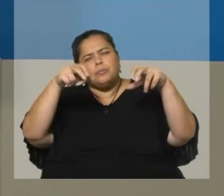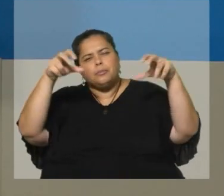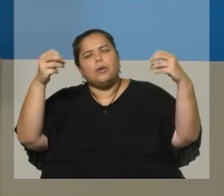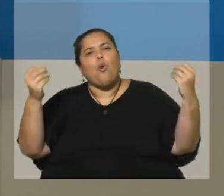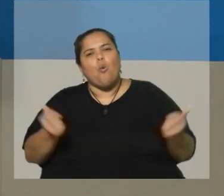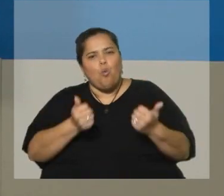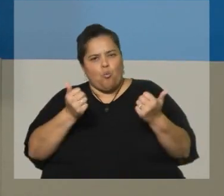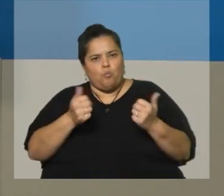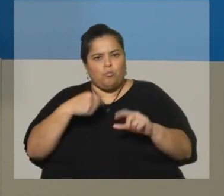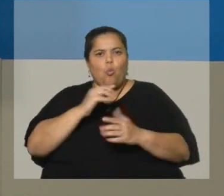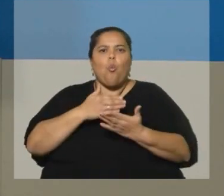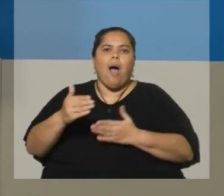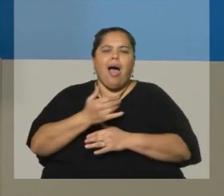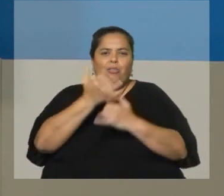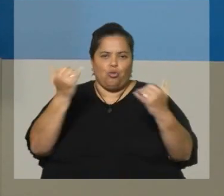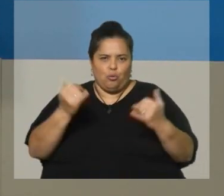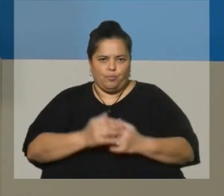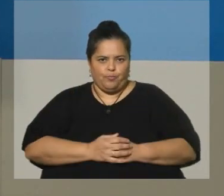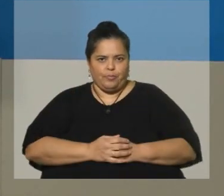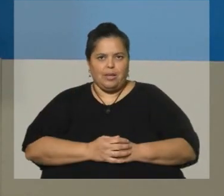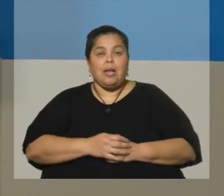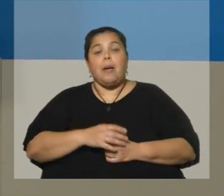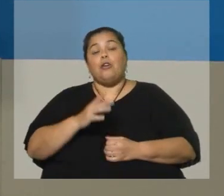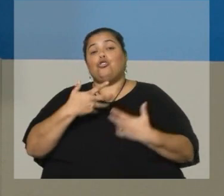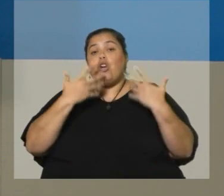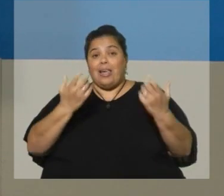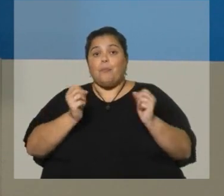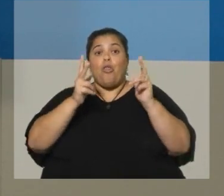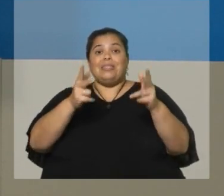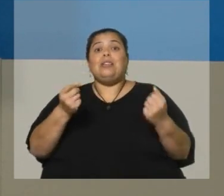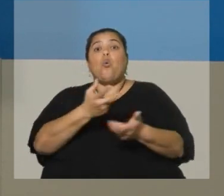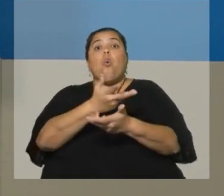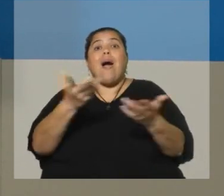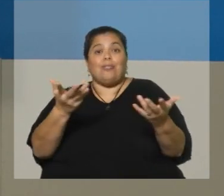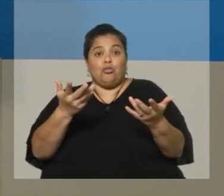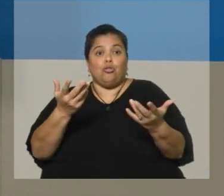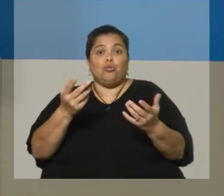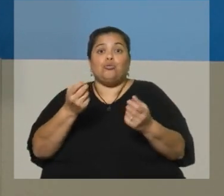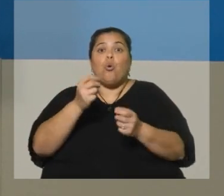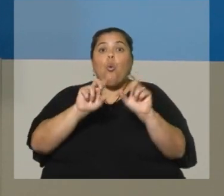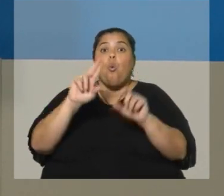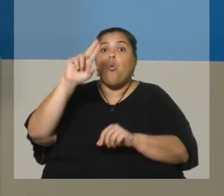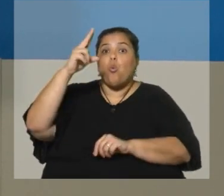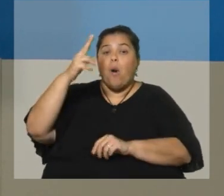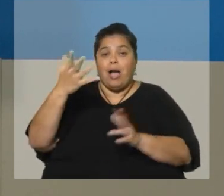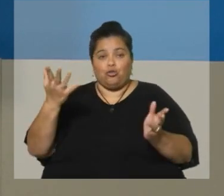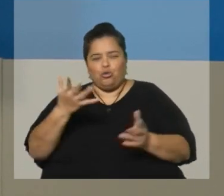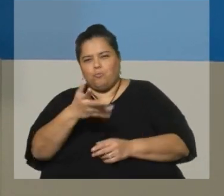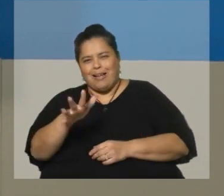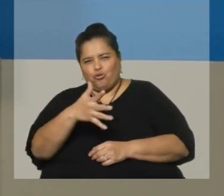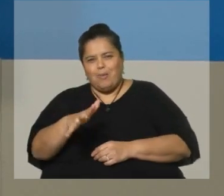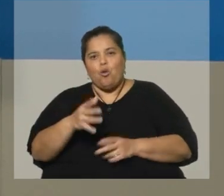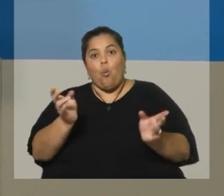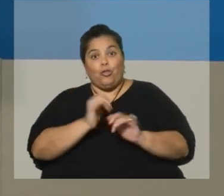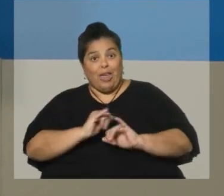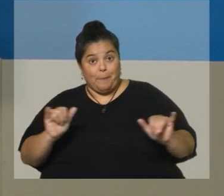cifra preliminar de cuántos somos los uruguayos de forma relativamente contemporánea al cierre del